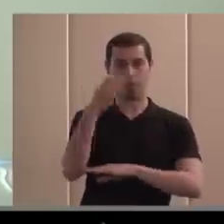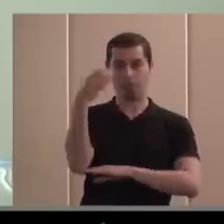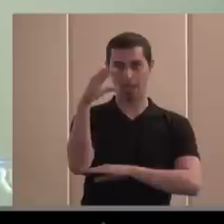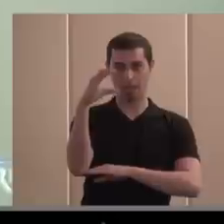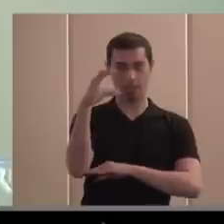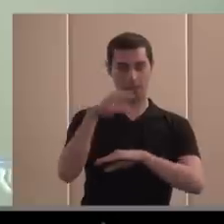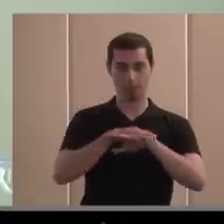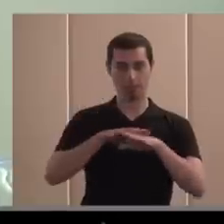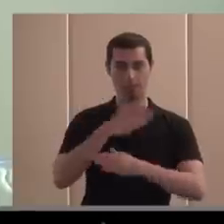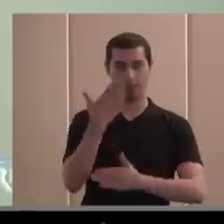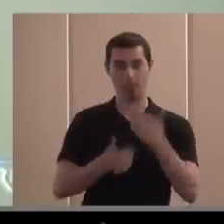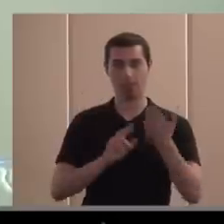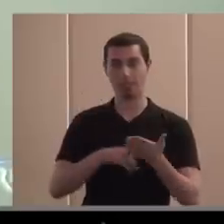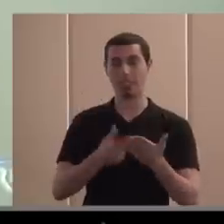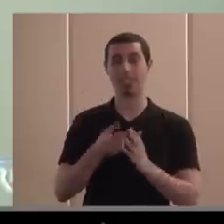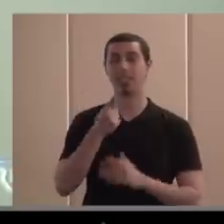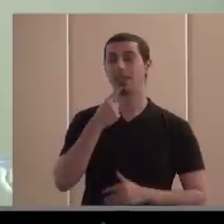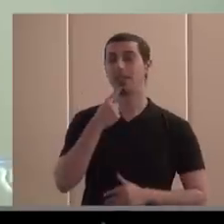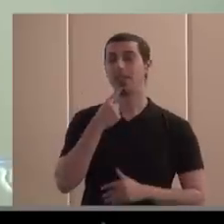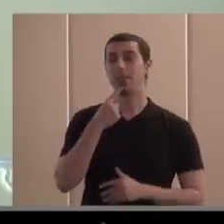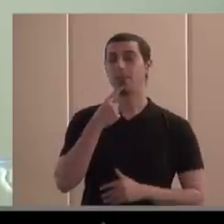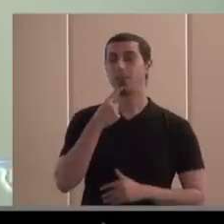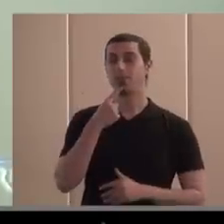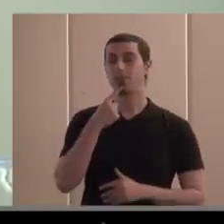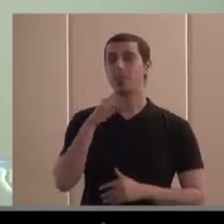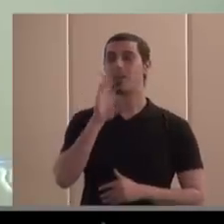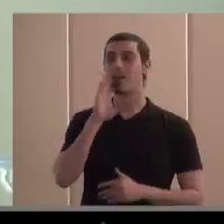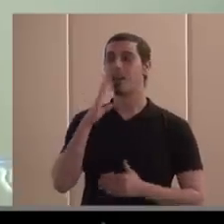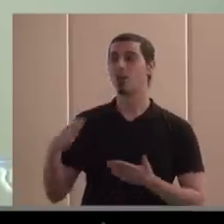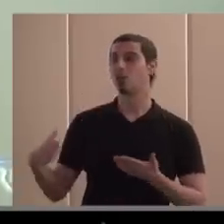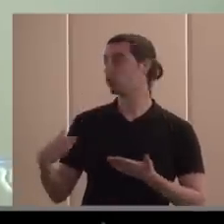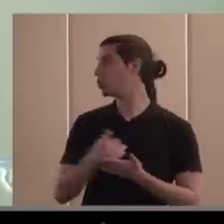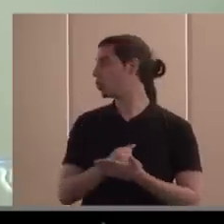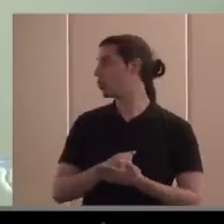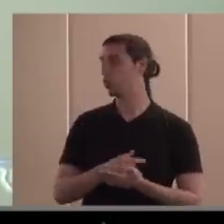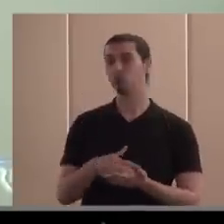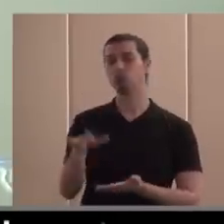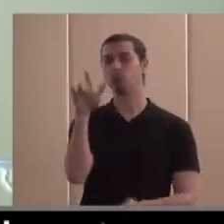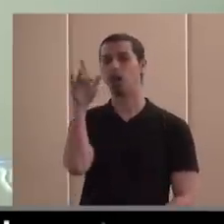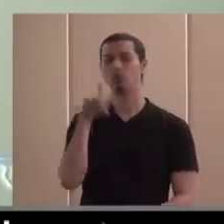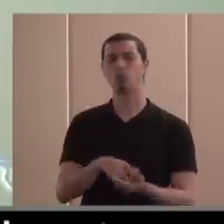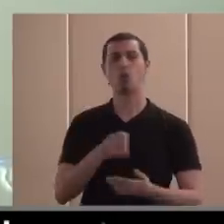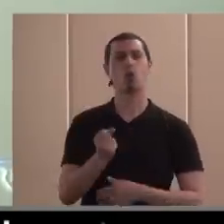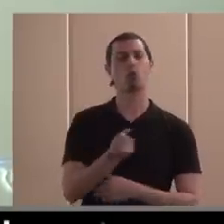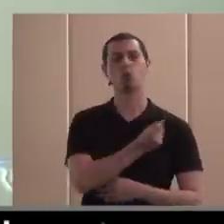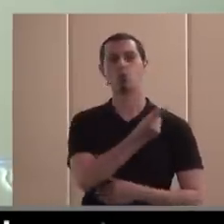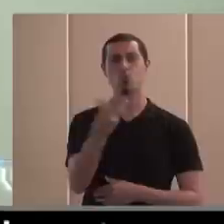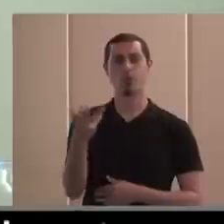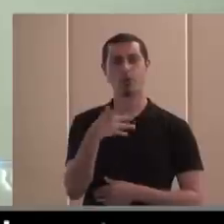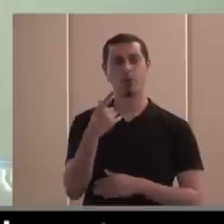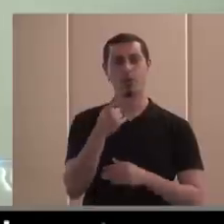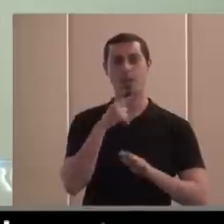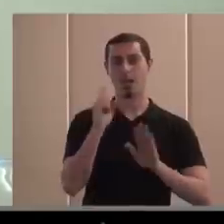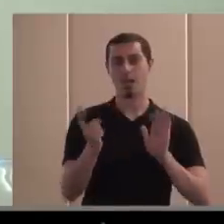y ejerce de ello. Alguien decía que todos en algún momento hemos dicho el número de alguna ley.